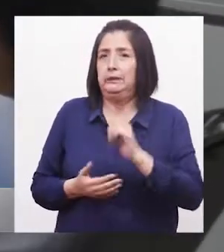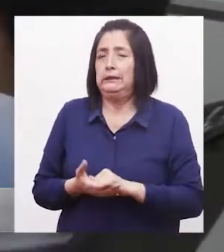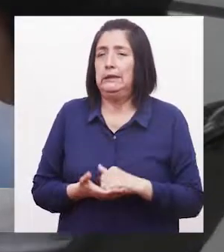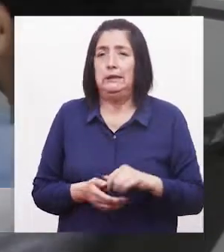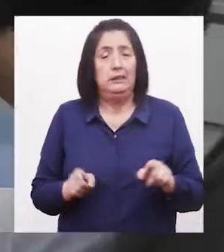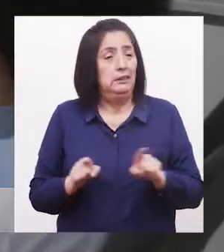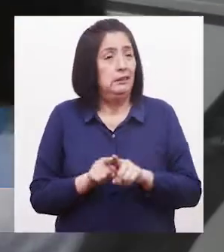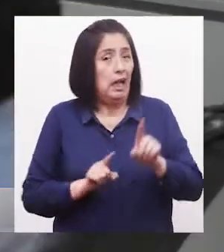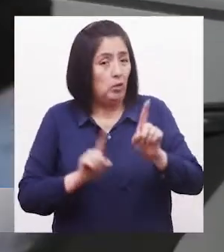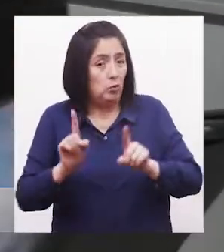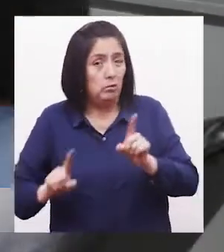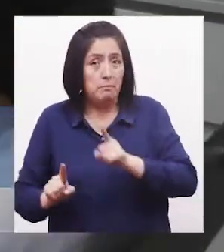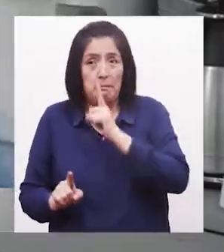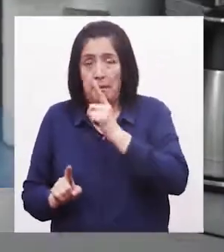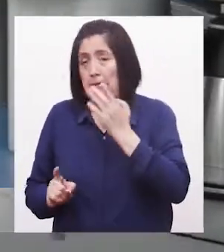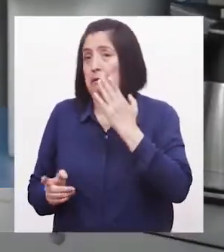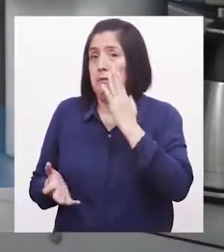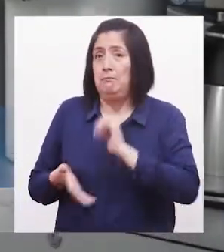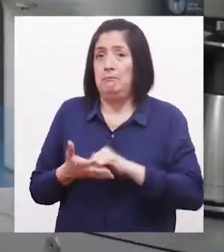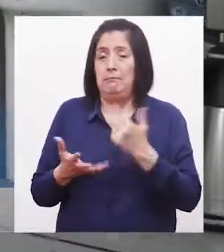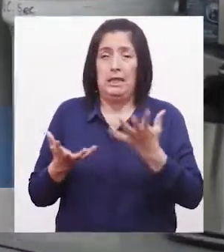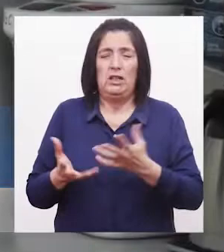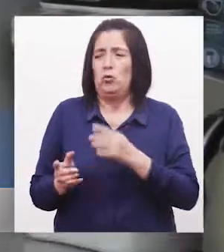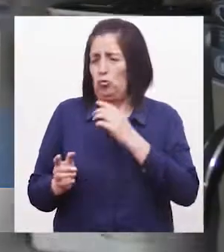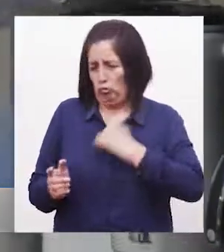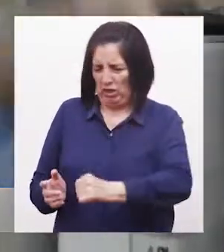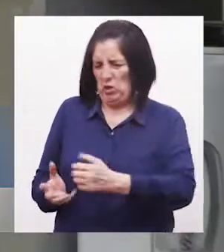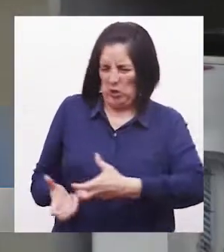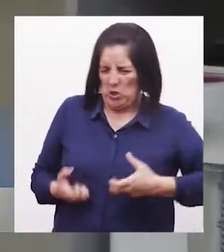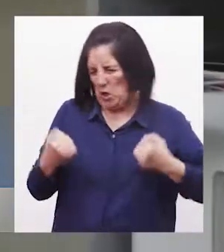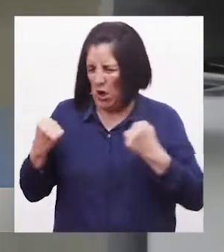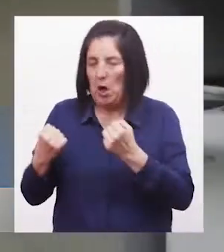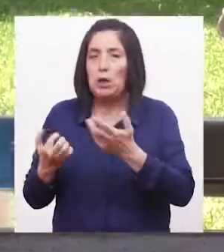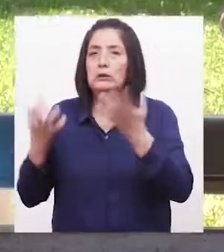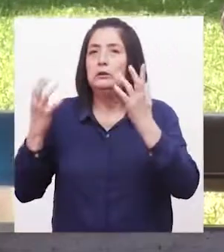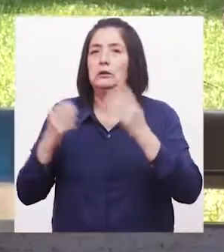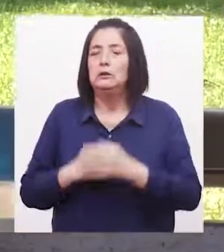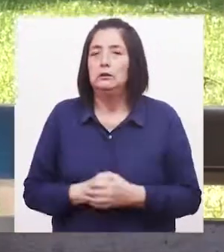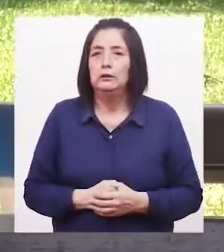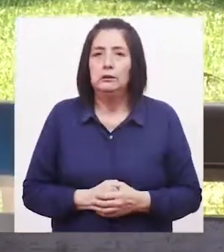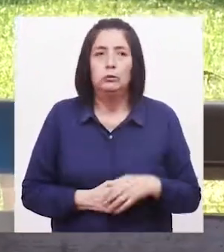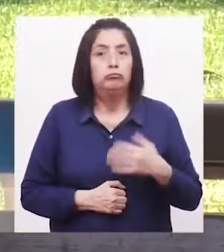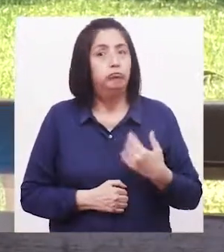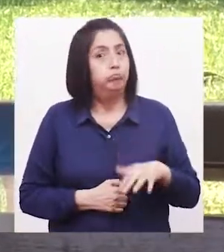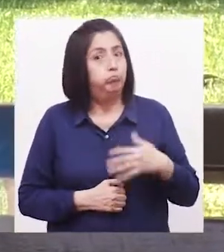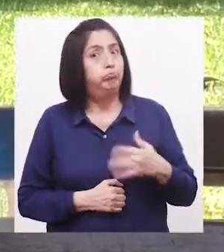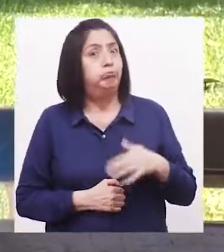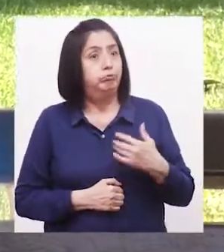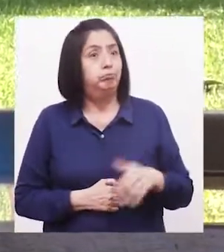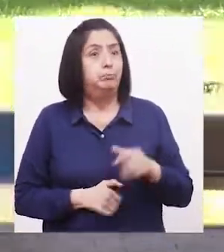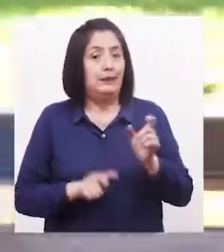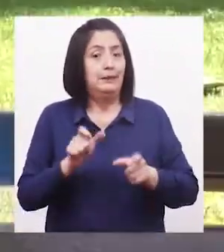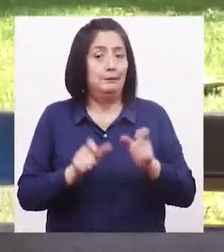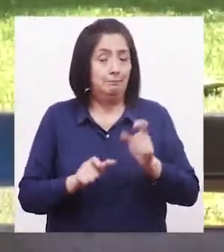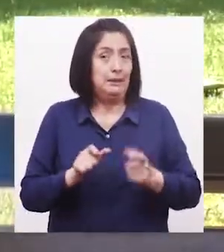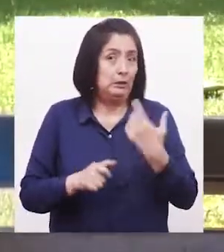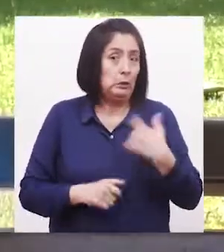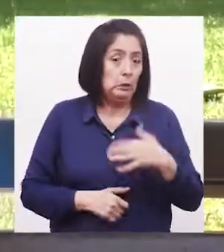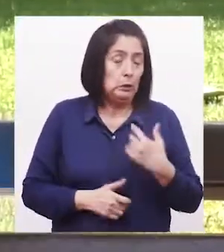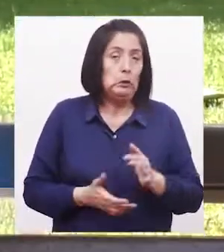incluso a algunos padres de familia a desquitarse con sus hijos Es un reto siempre para el ser humano